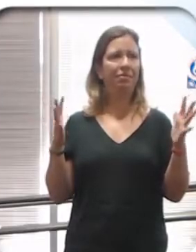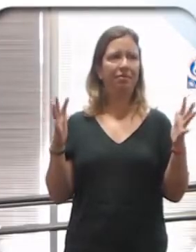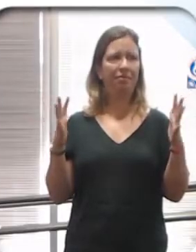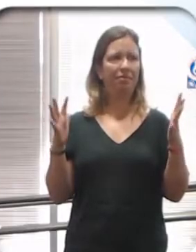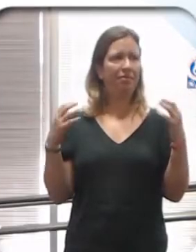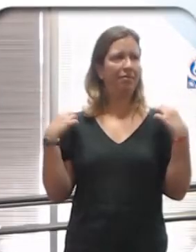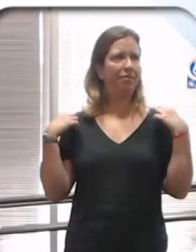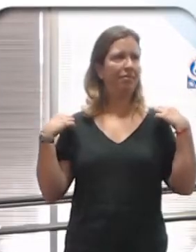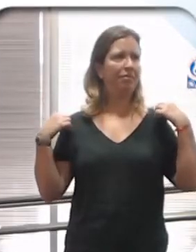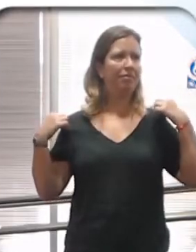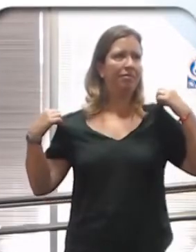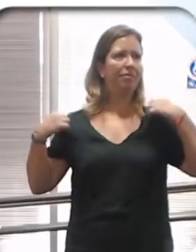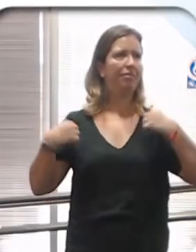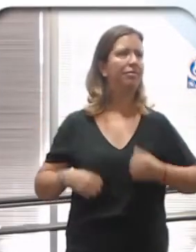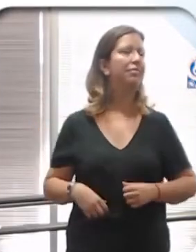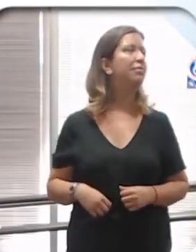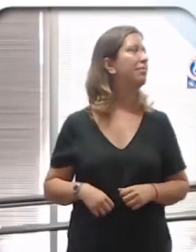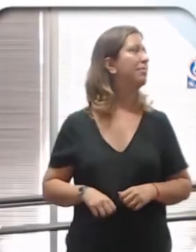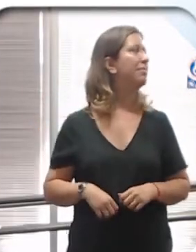¿Preguntas?